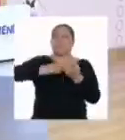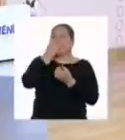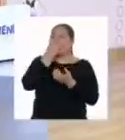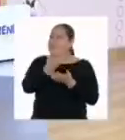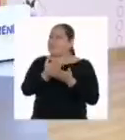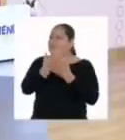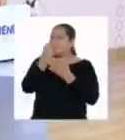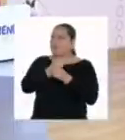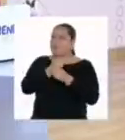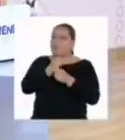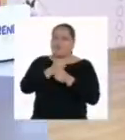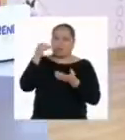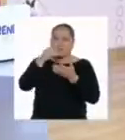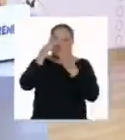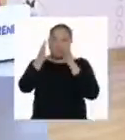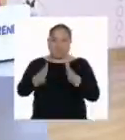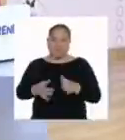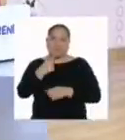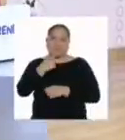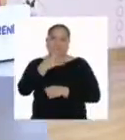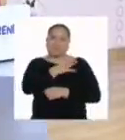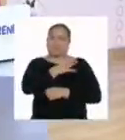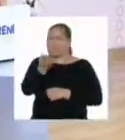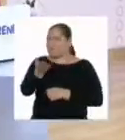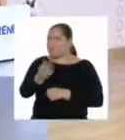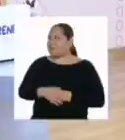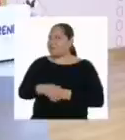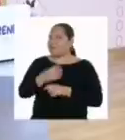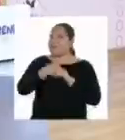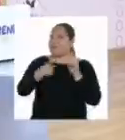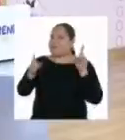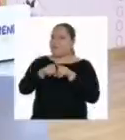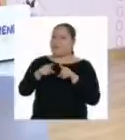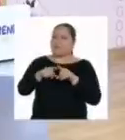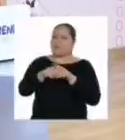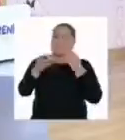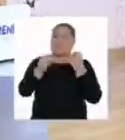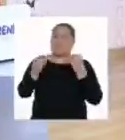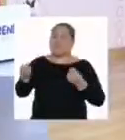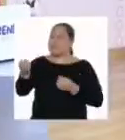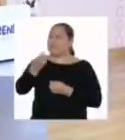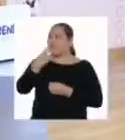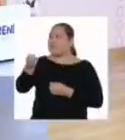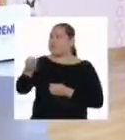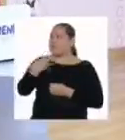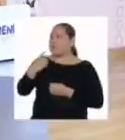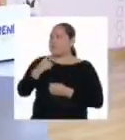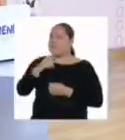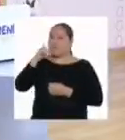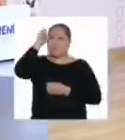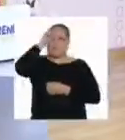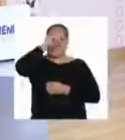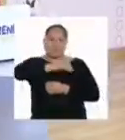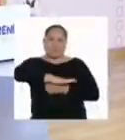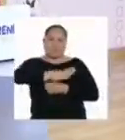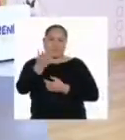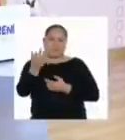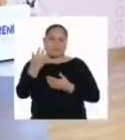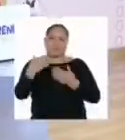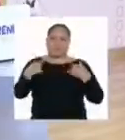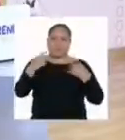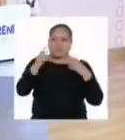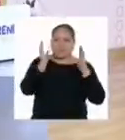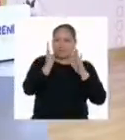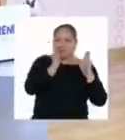trabajos de las alumnas y alumnos de cuarto de secundaria, pero también hay muchos que me han comentado sobre las dificultades que